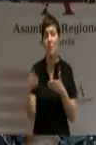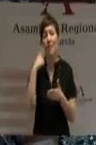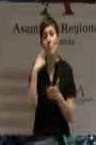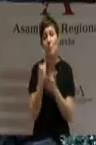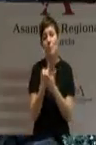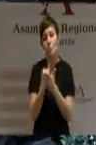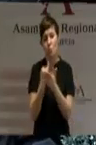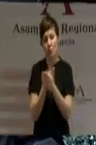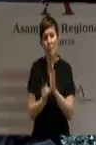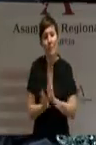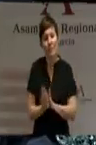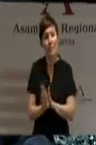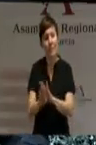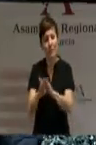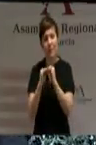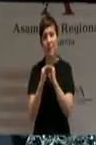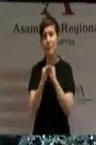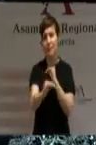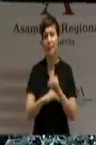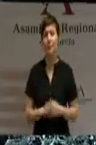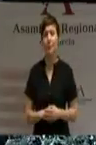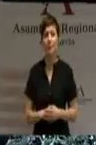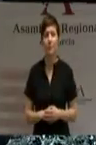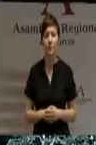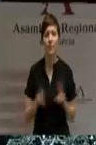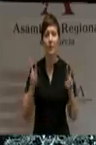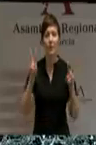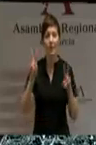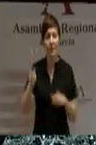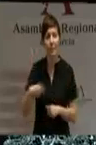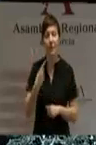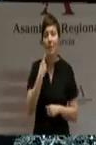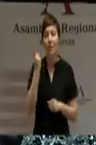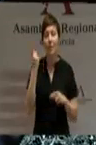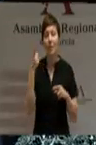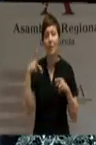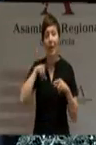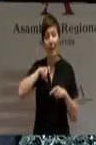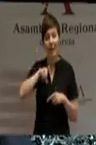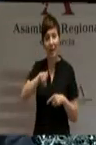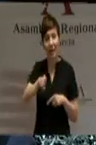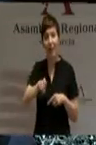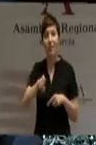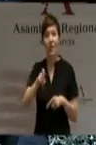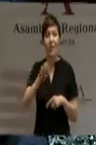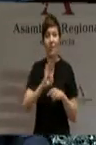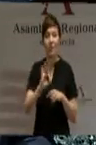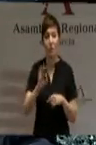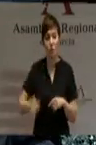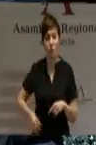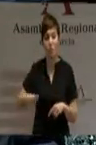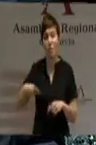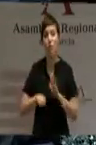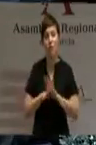Y seguiremos manteniendo también el programa de prevención de cáncer de colon y la realización de 50.000